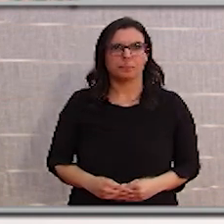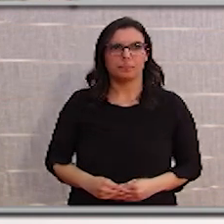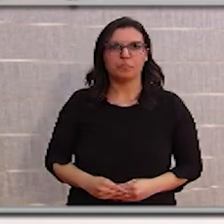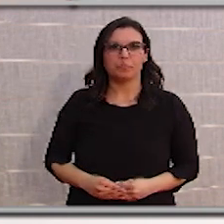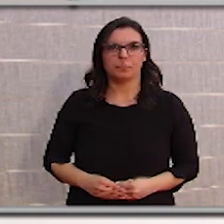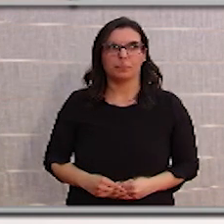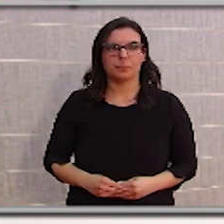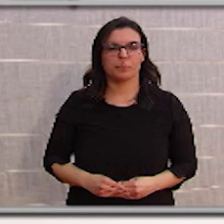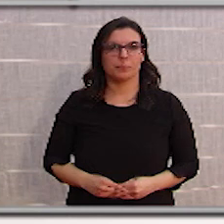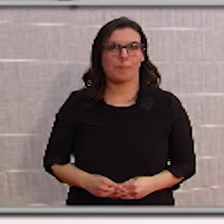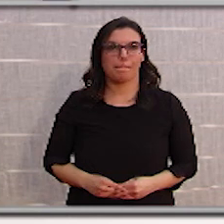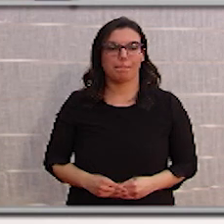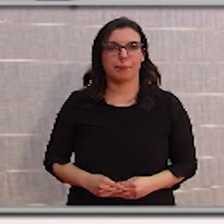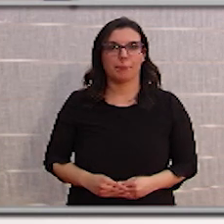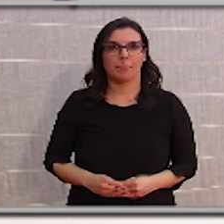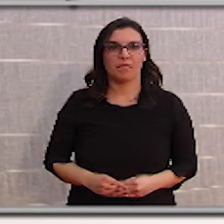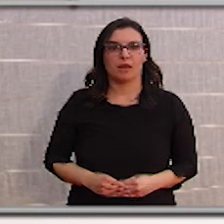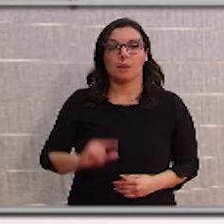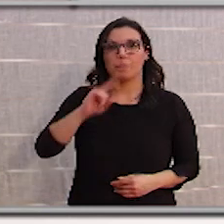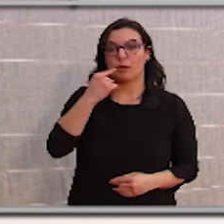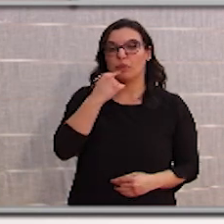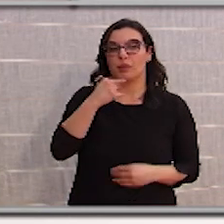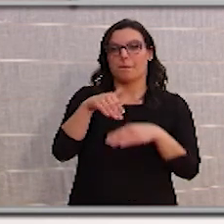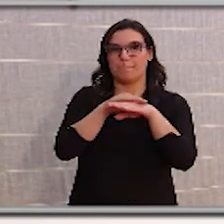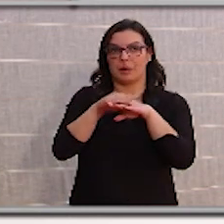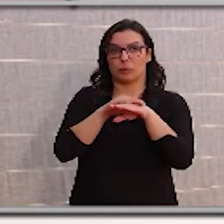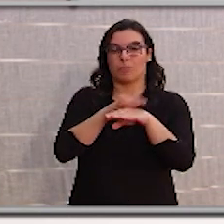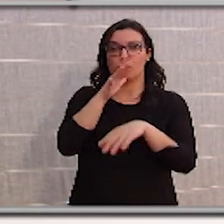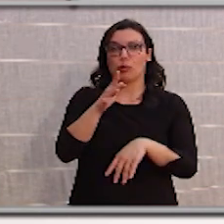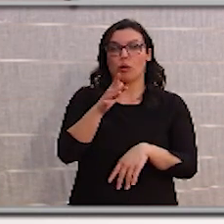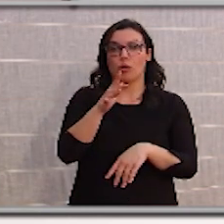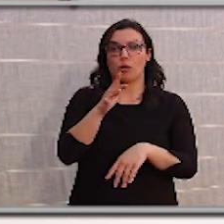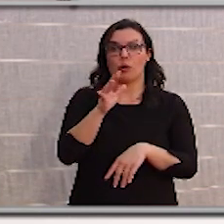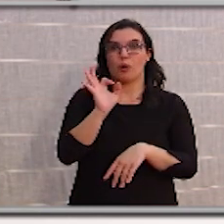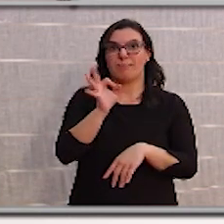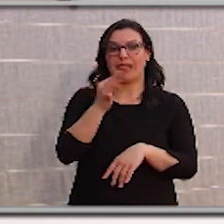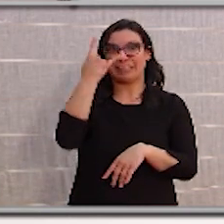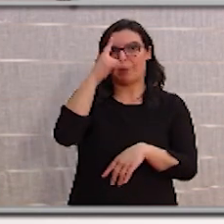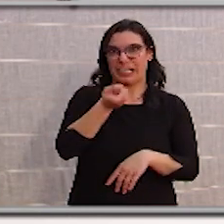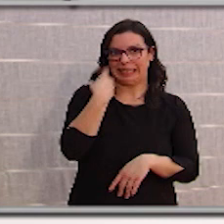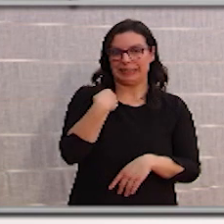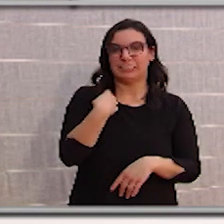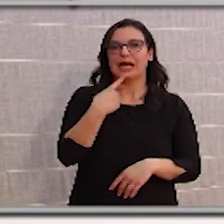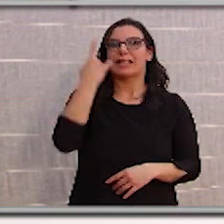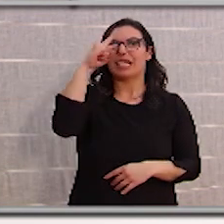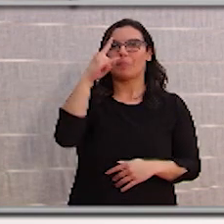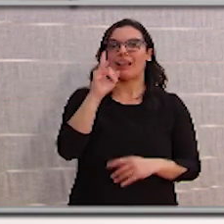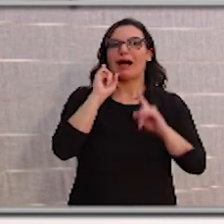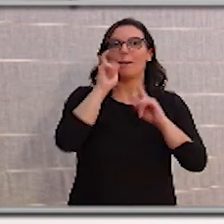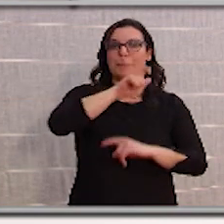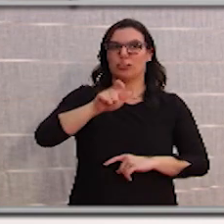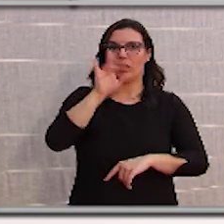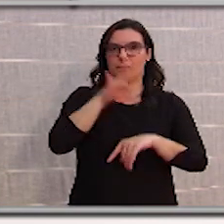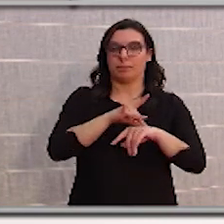Bien, bueno, primero quiero pedir disculpas porque me faltó, me salté Salamanca. Salamanca tiene seis casos y en